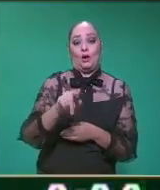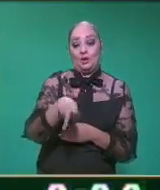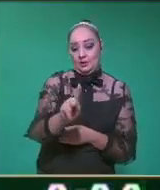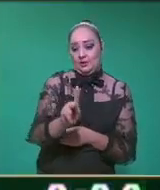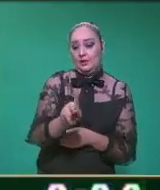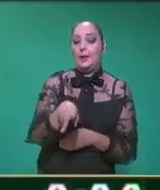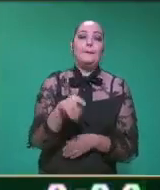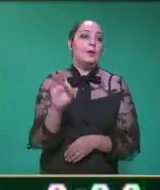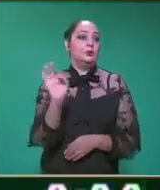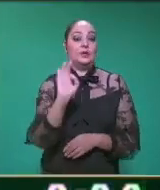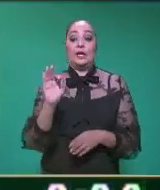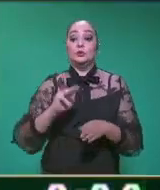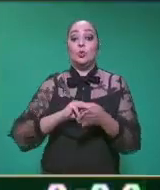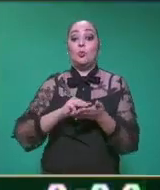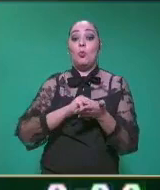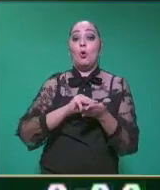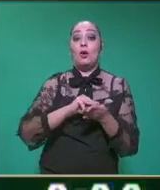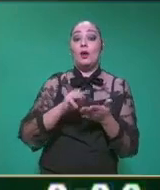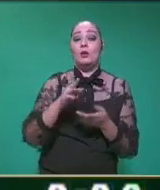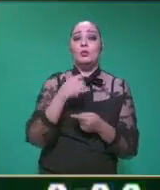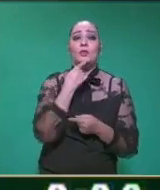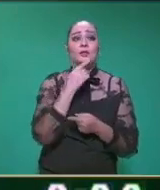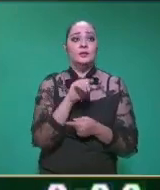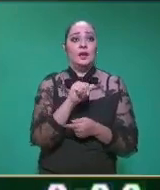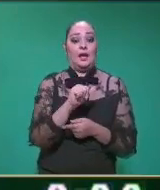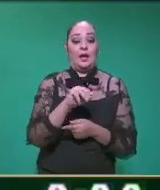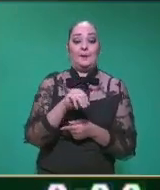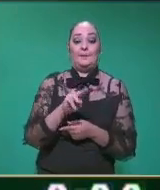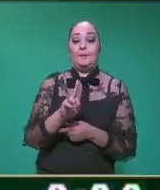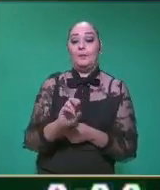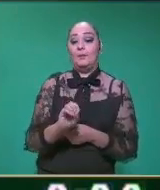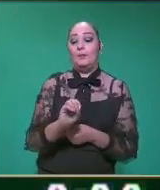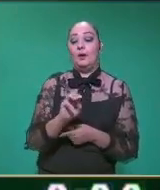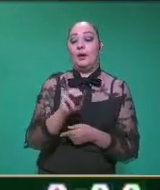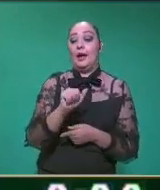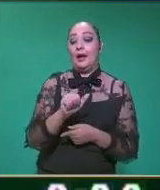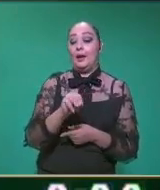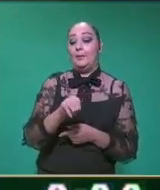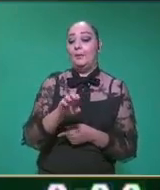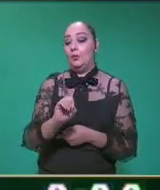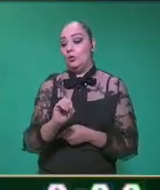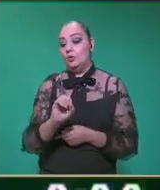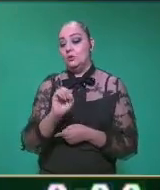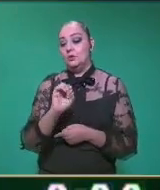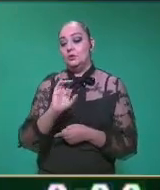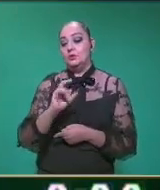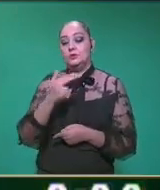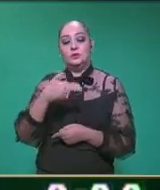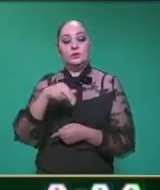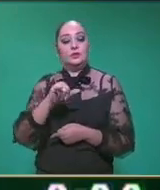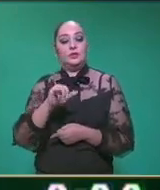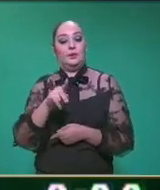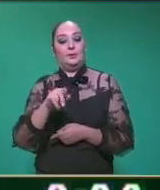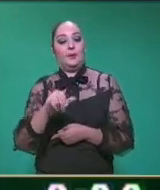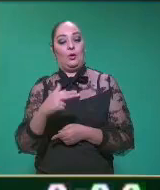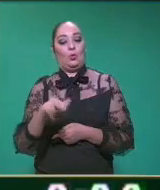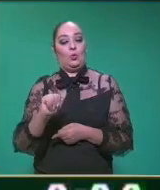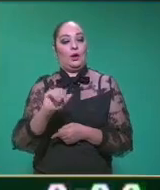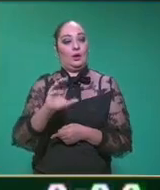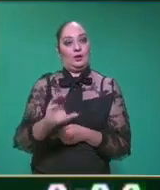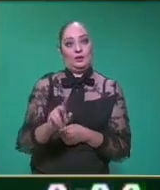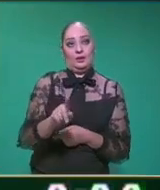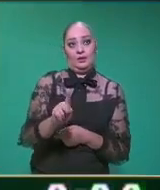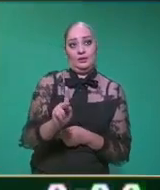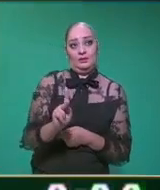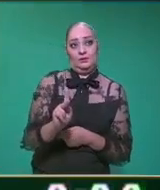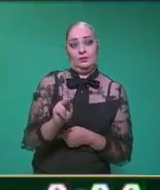de tez morena, se le dice amo chipahuac. También vamos a ver otros aspectos, que